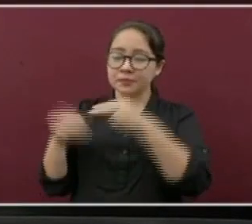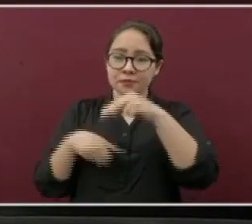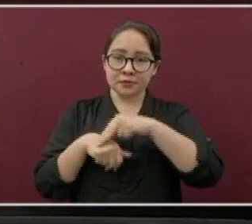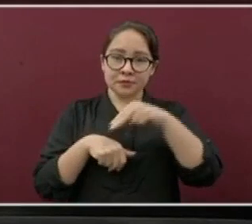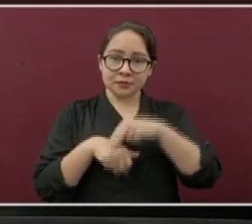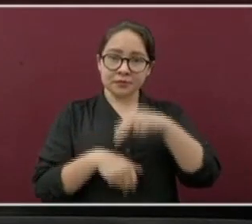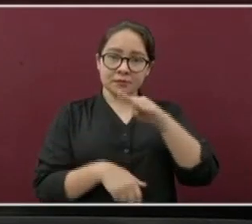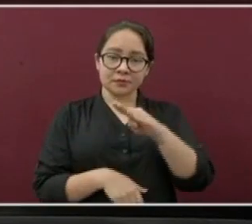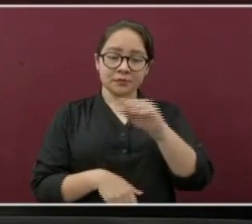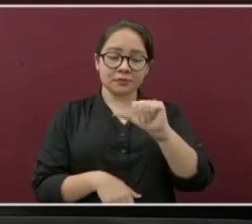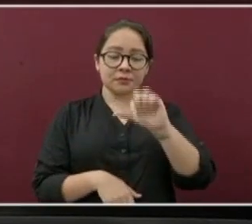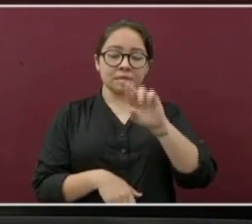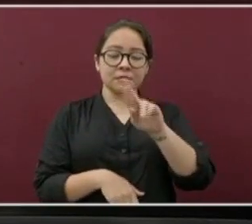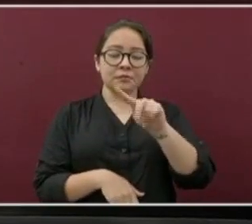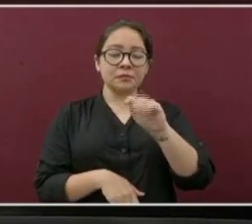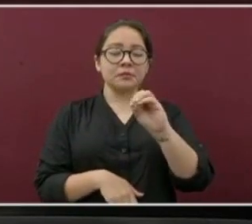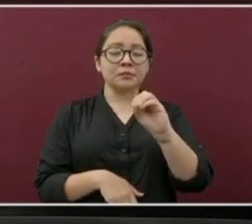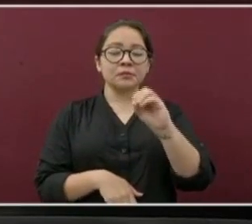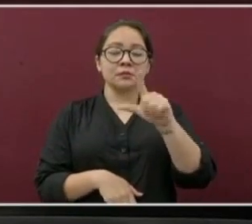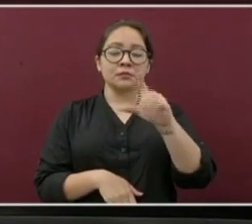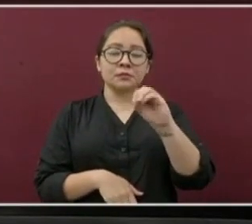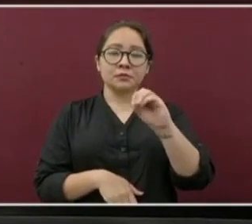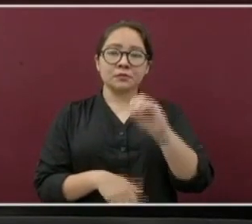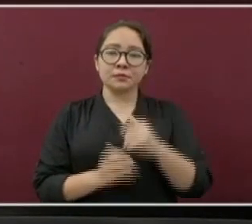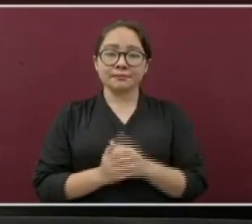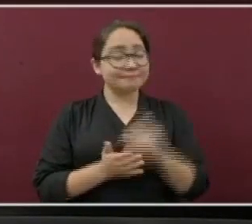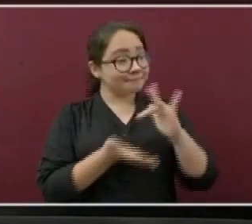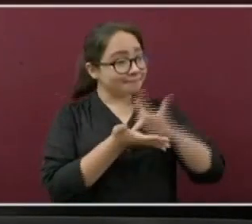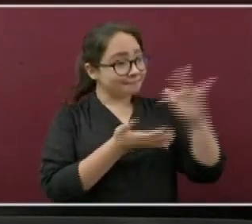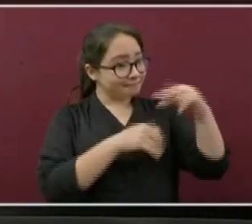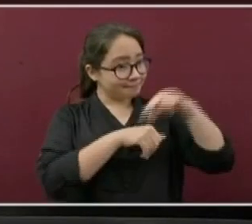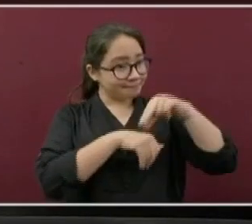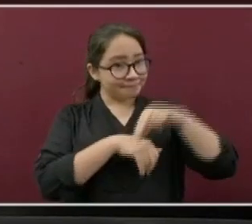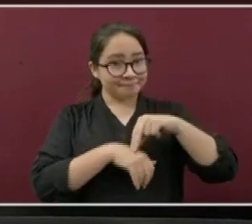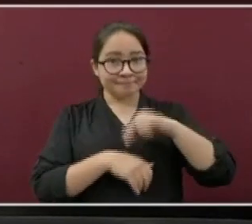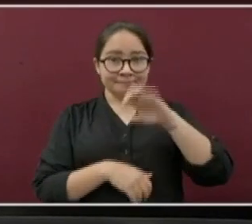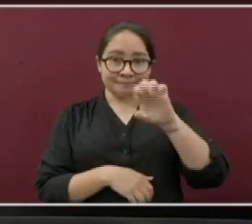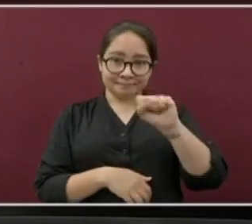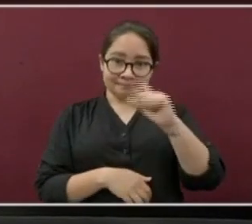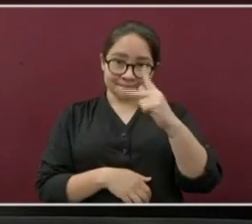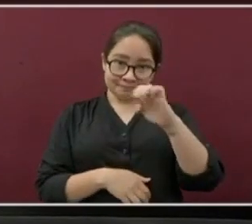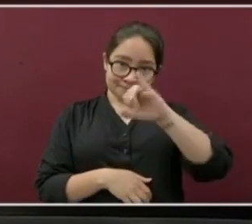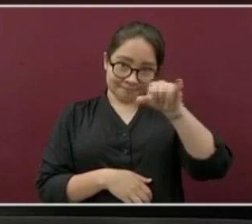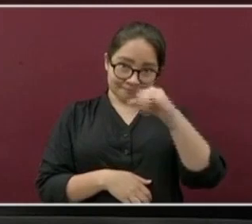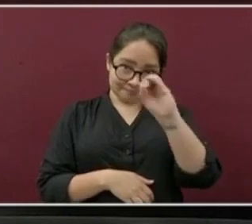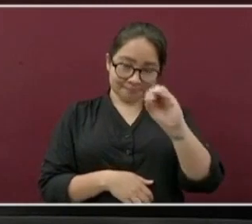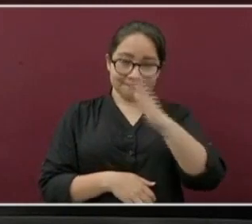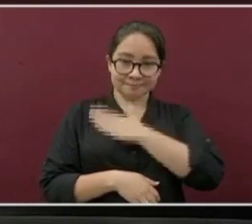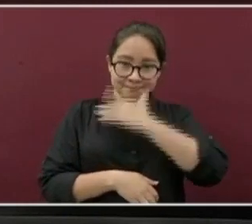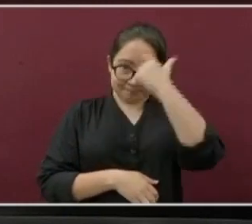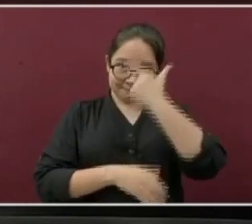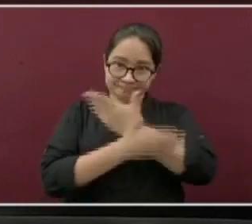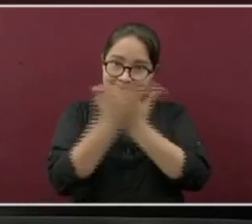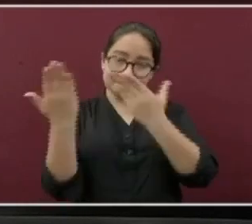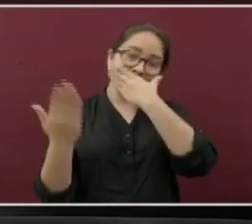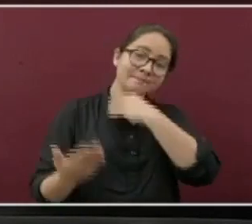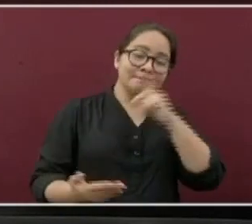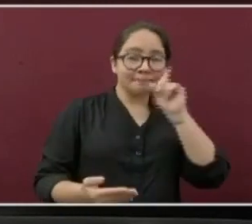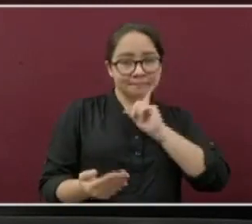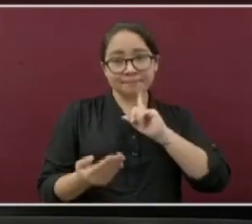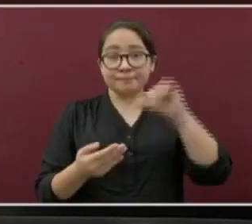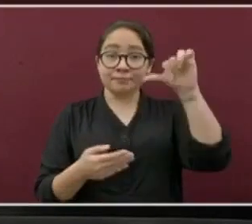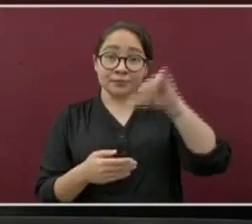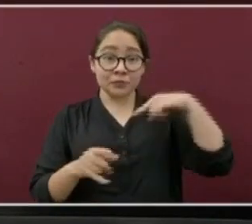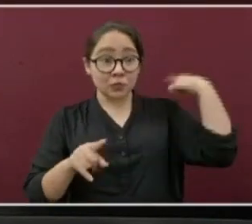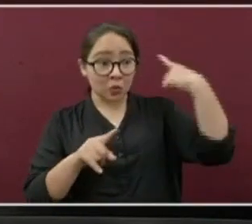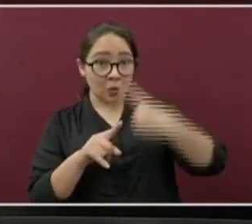Avendaño. Muchas gracias, doctora Espejo. Buenas noches a todas y a todos. Al día de hoy les informo que en